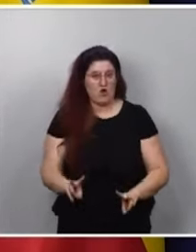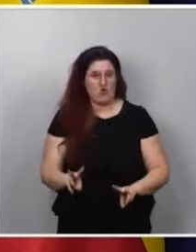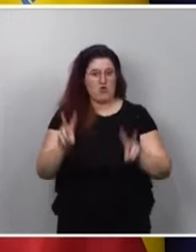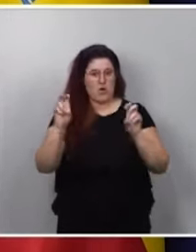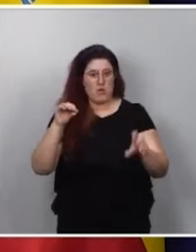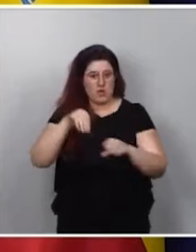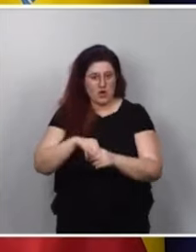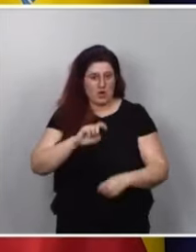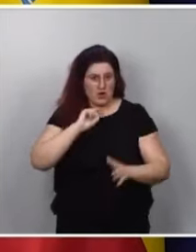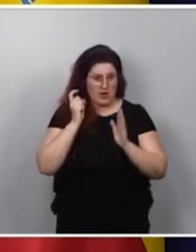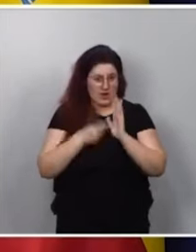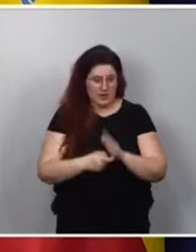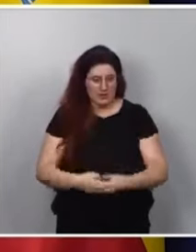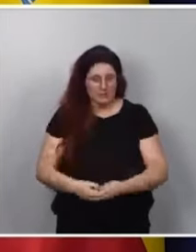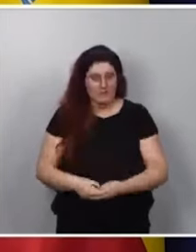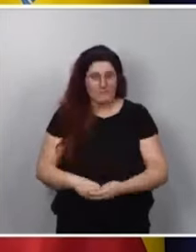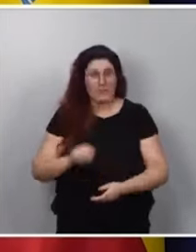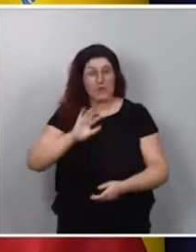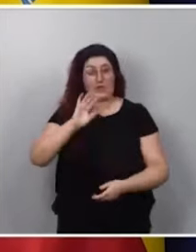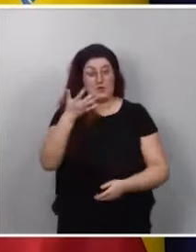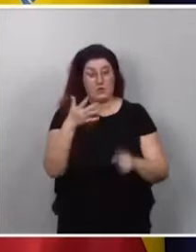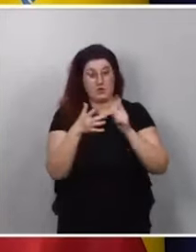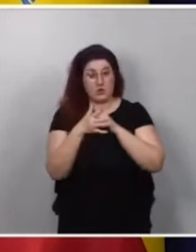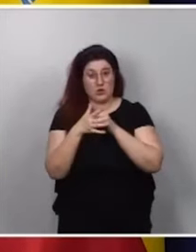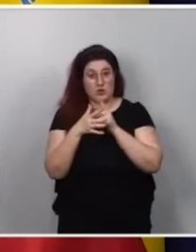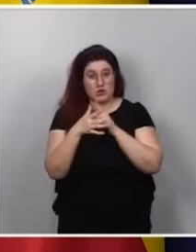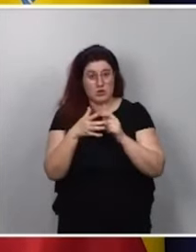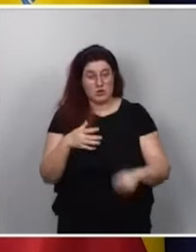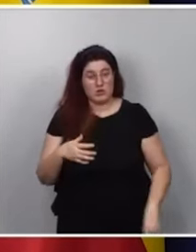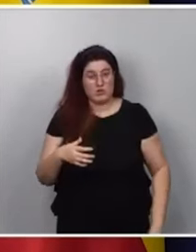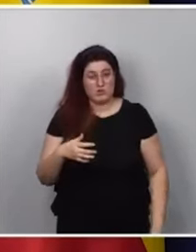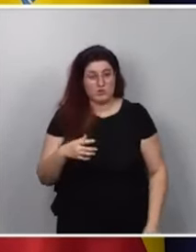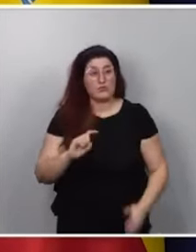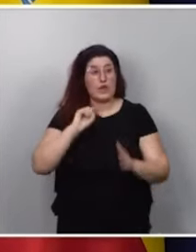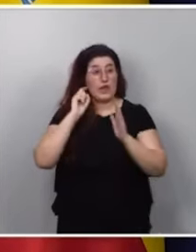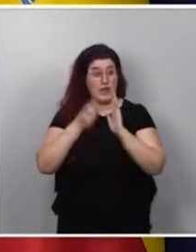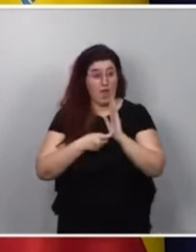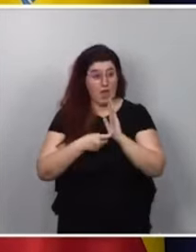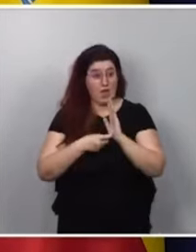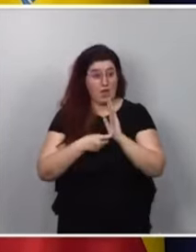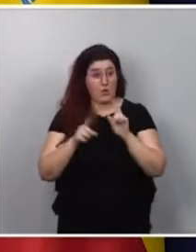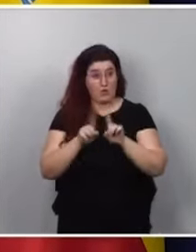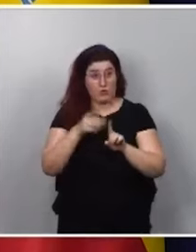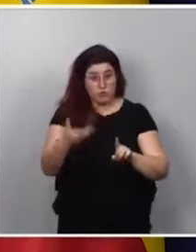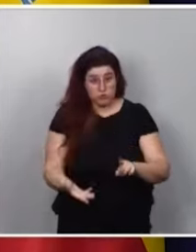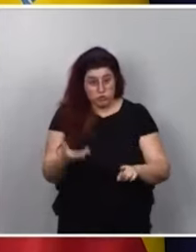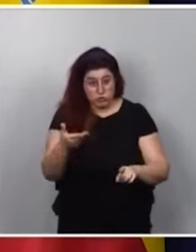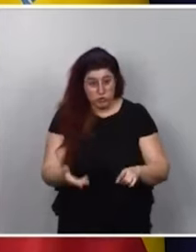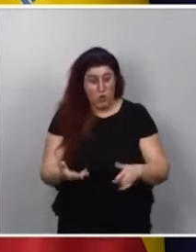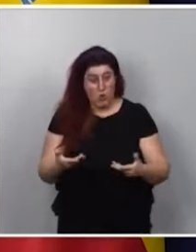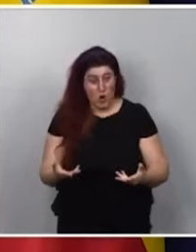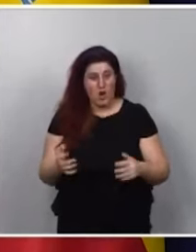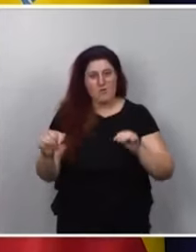que incorpora la ley. Y en quinto lugar, también decirles que la ley, uno de sus preceptos más importantes también, es la